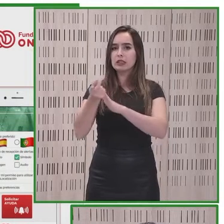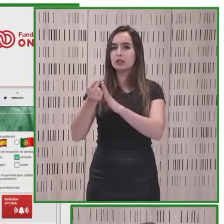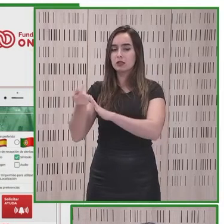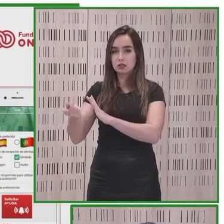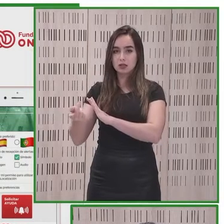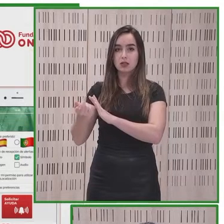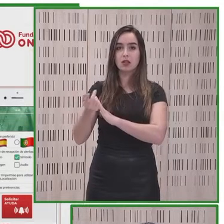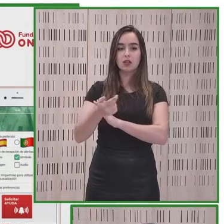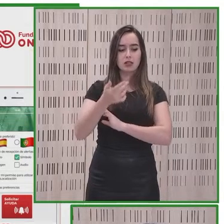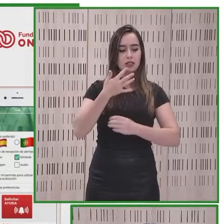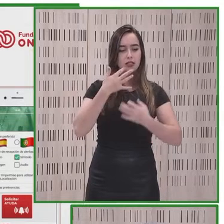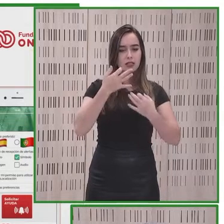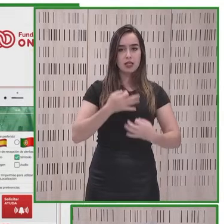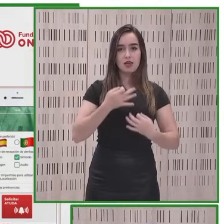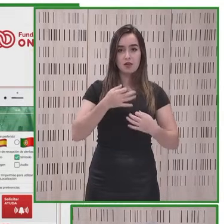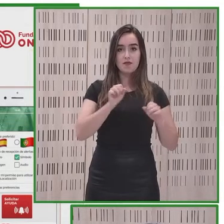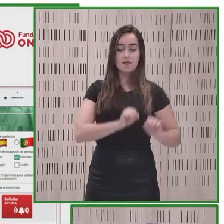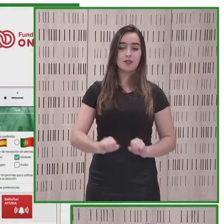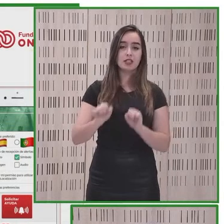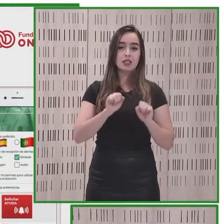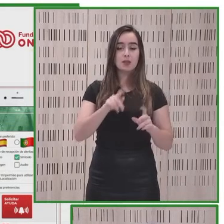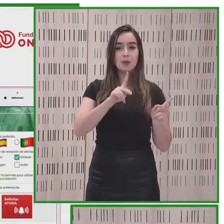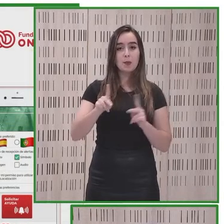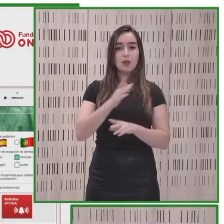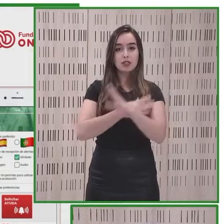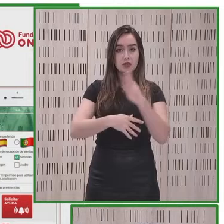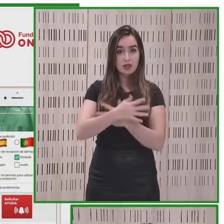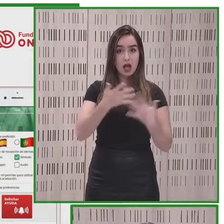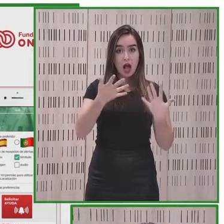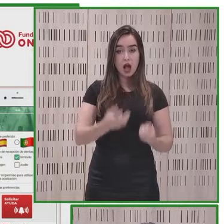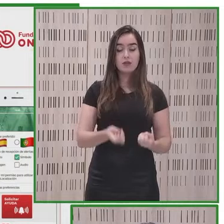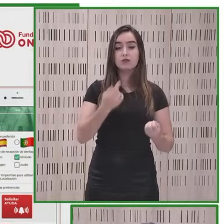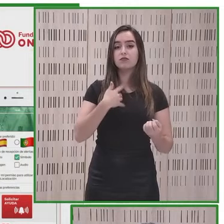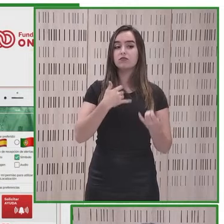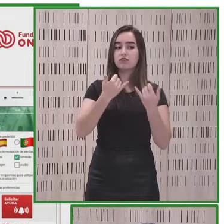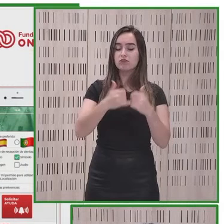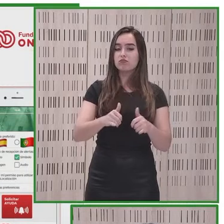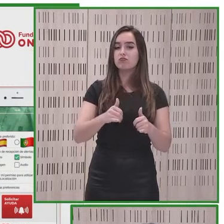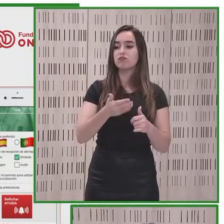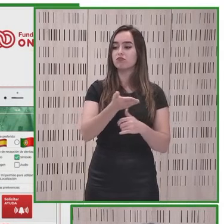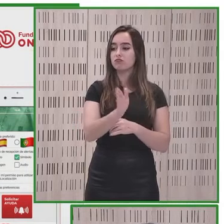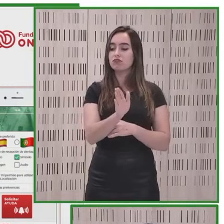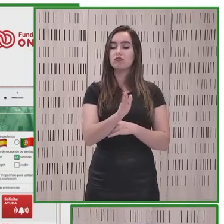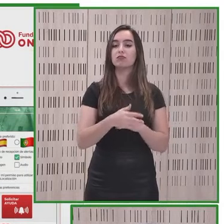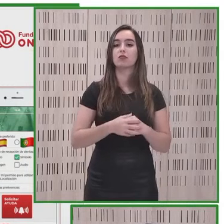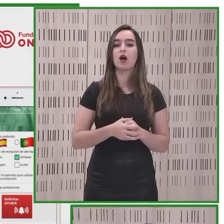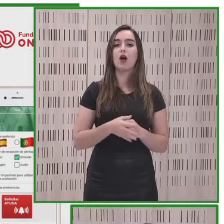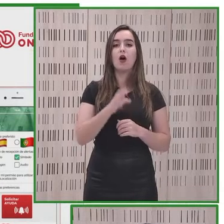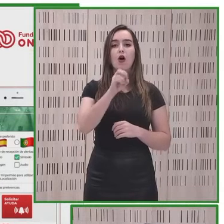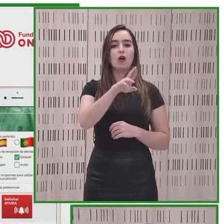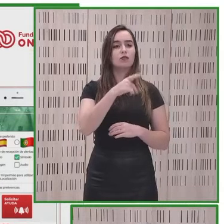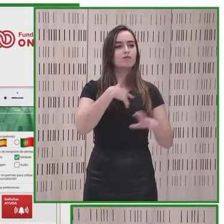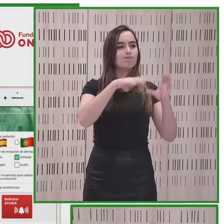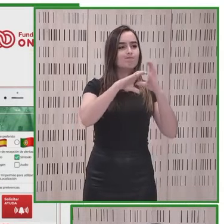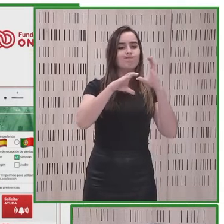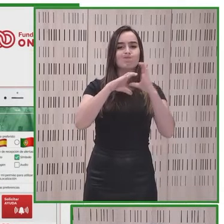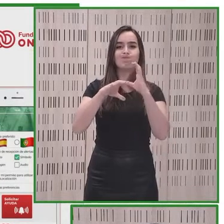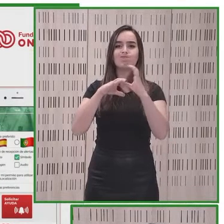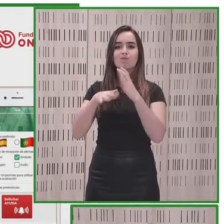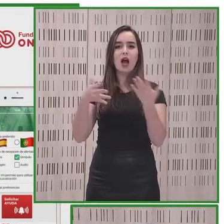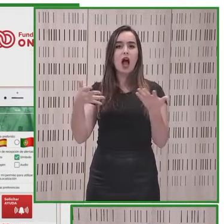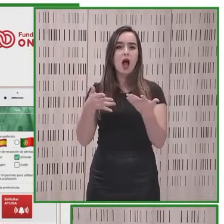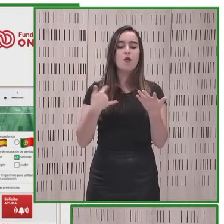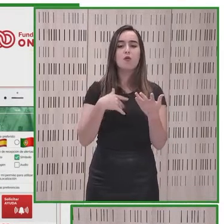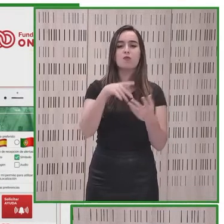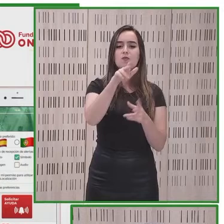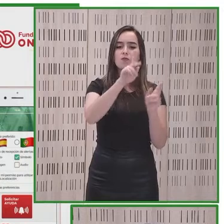podamos tener las personas con discapacidad en algún evento de estas características y cómo comunicarte con una persona sobre